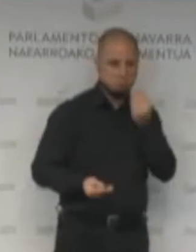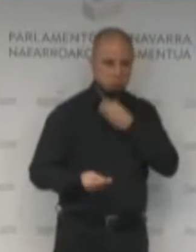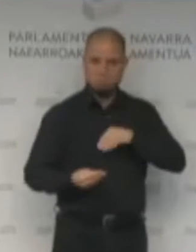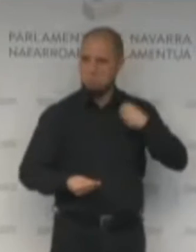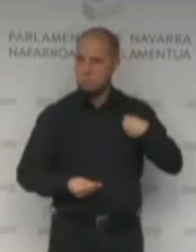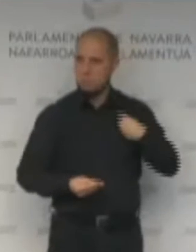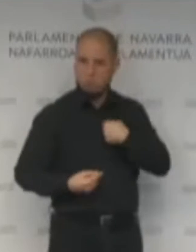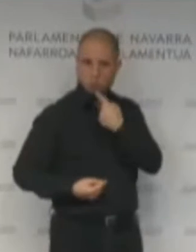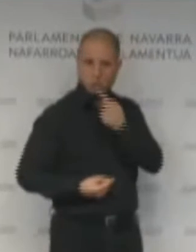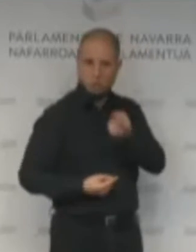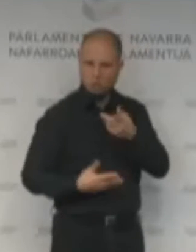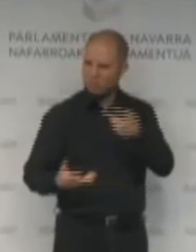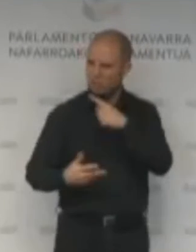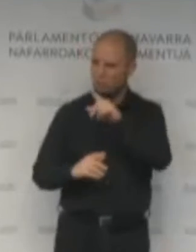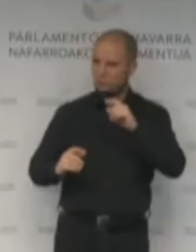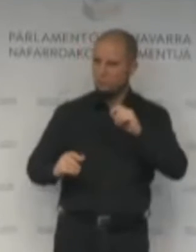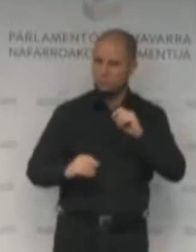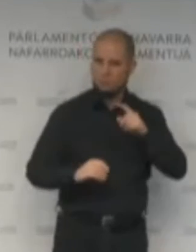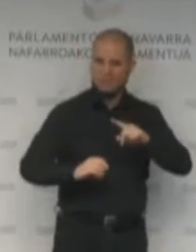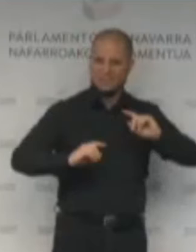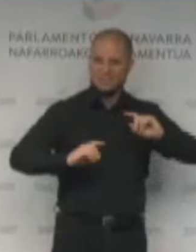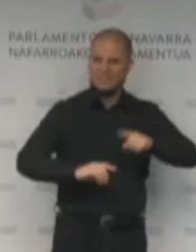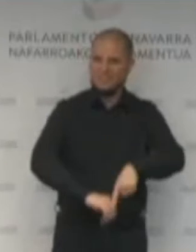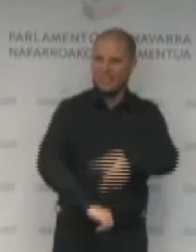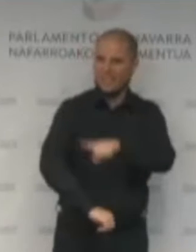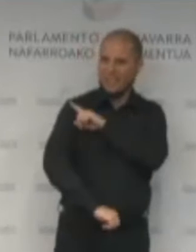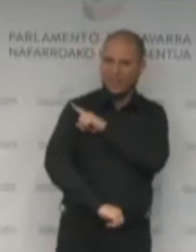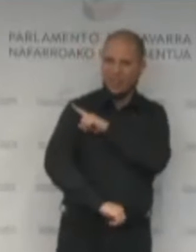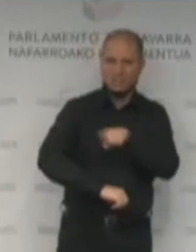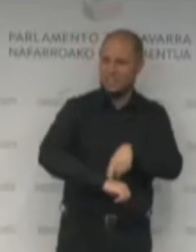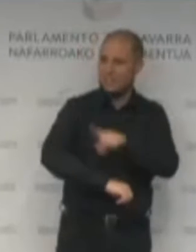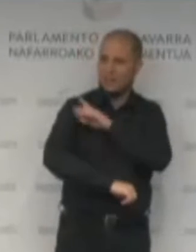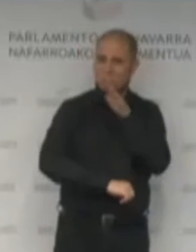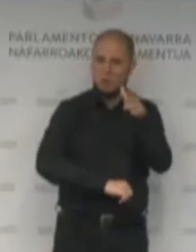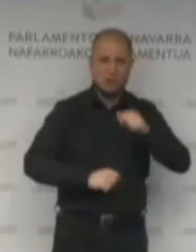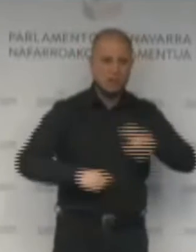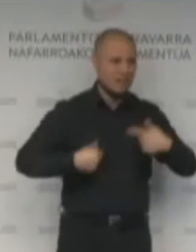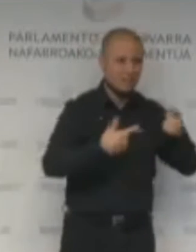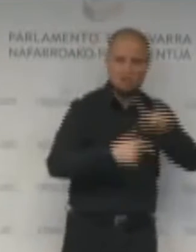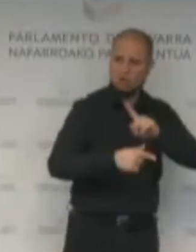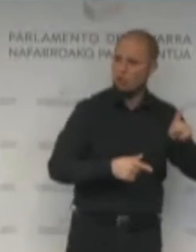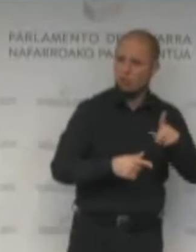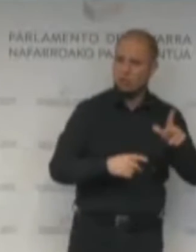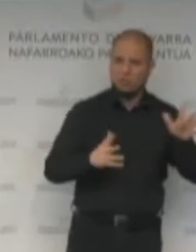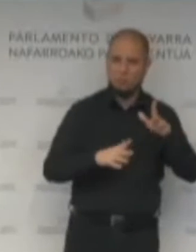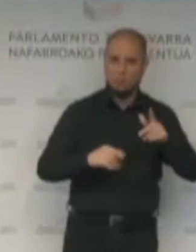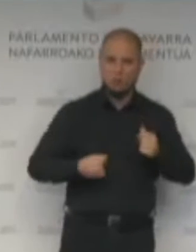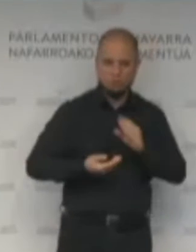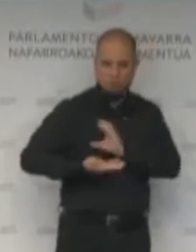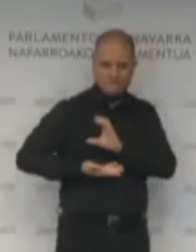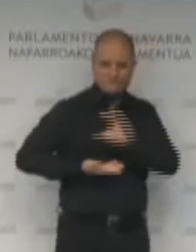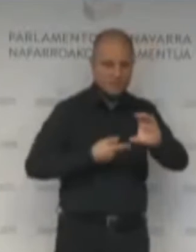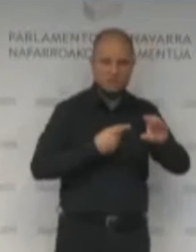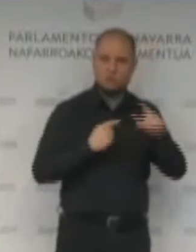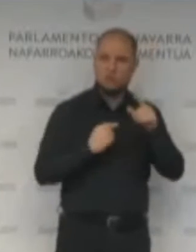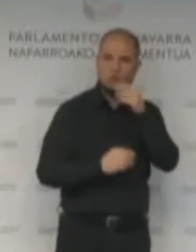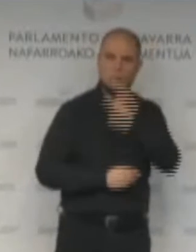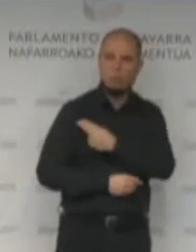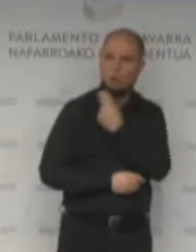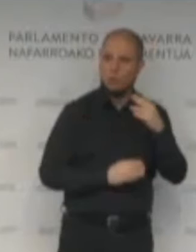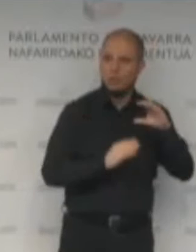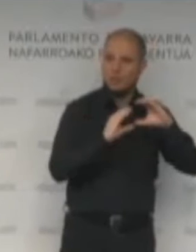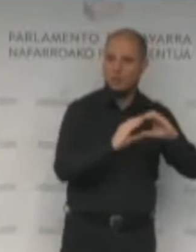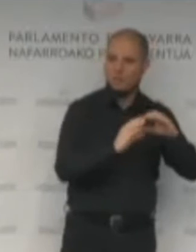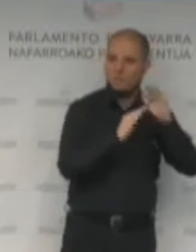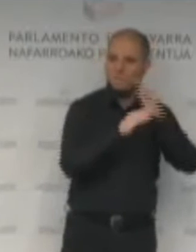al gasto, sino al modo de comprometerlo, que es de lo que estamos hablando, señor Esparza y señor